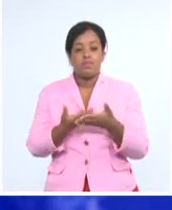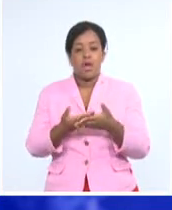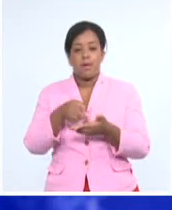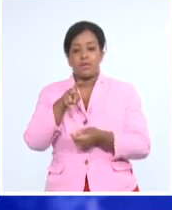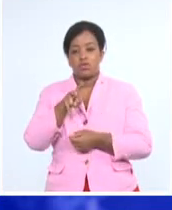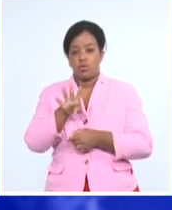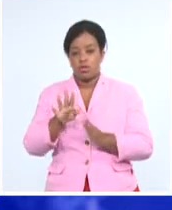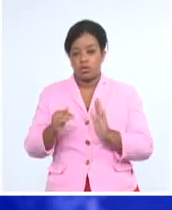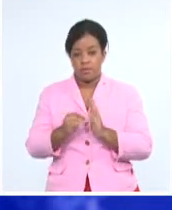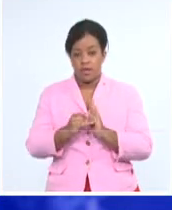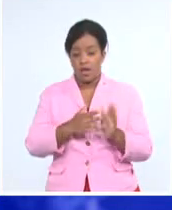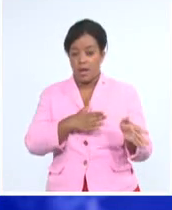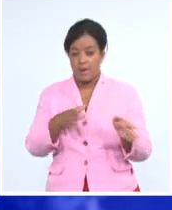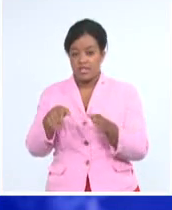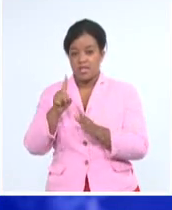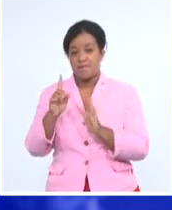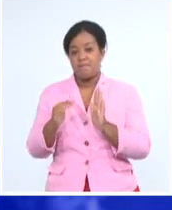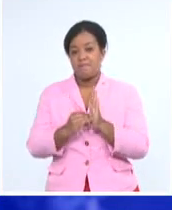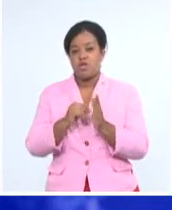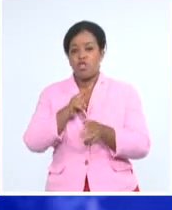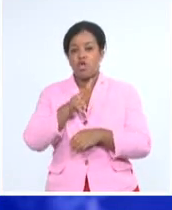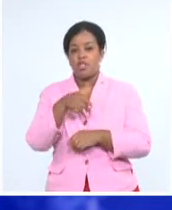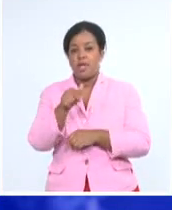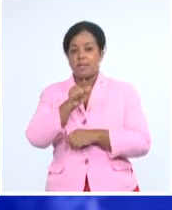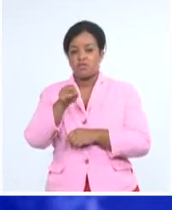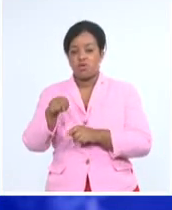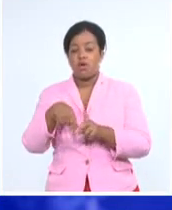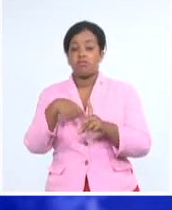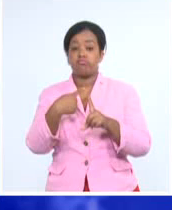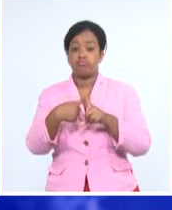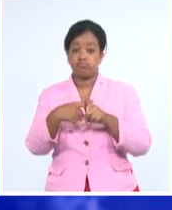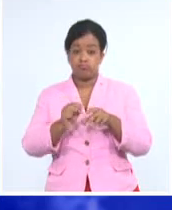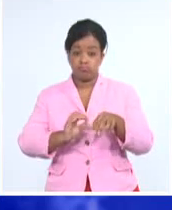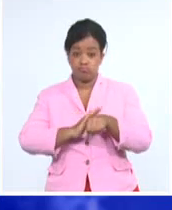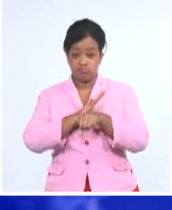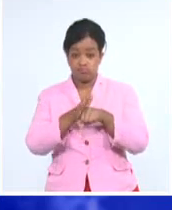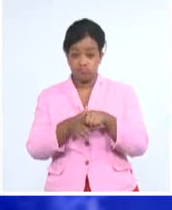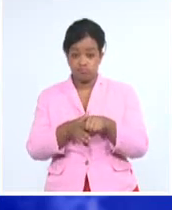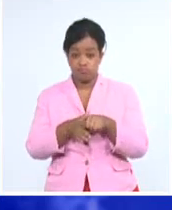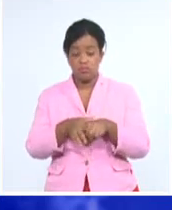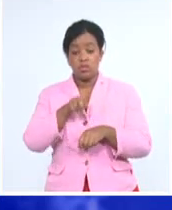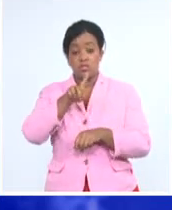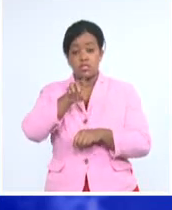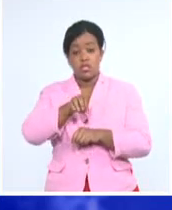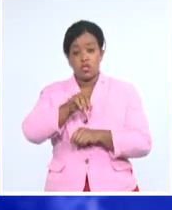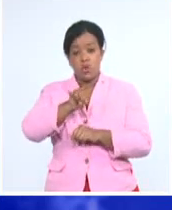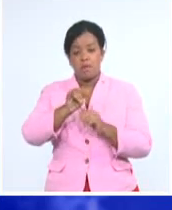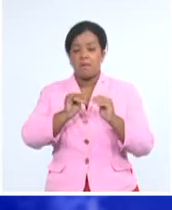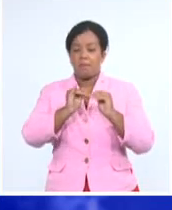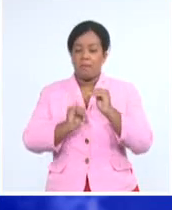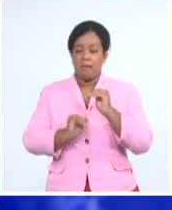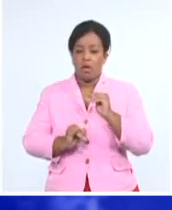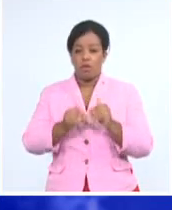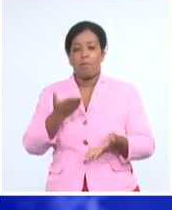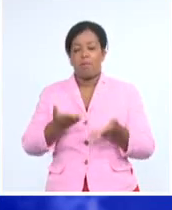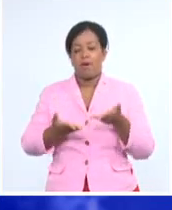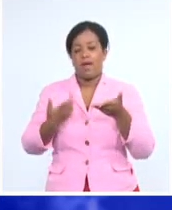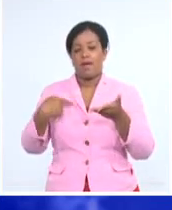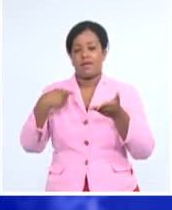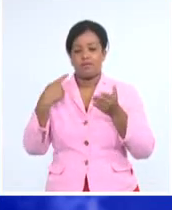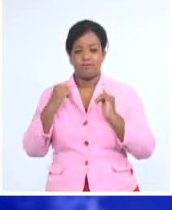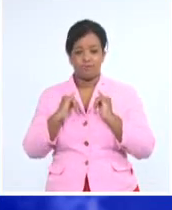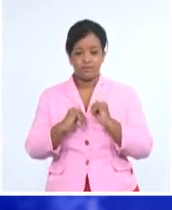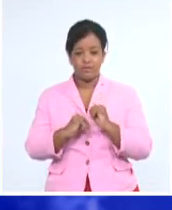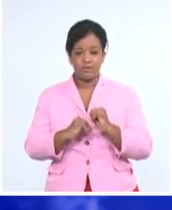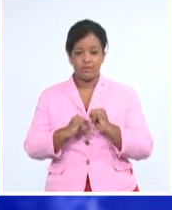.210 personas resultaron positivas a la COVID-19, 109 menos que en el parte anterior. Todas